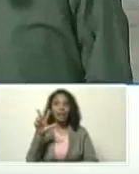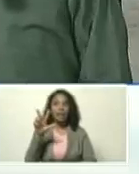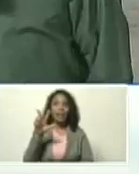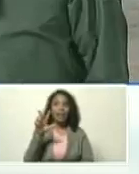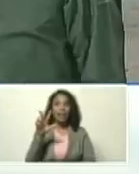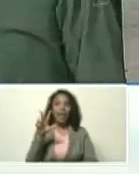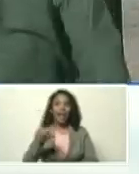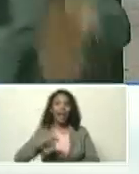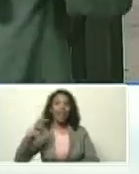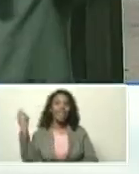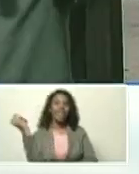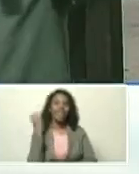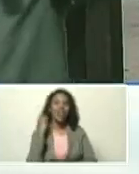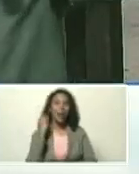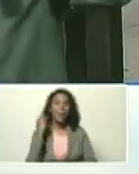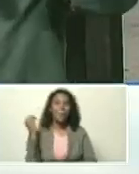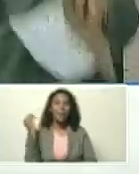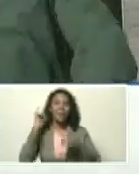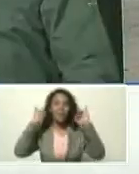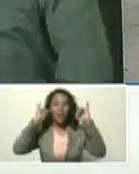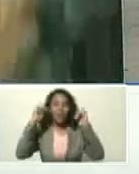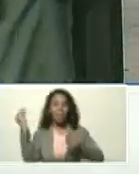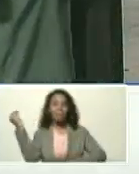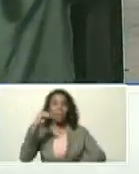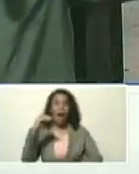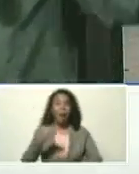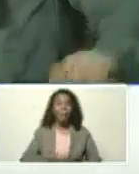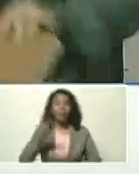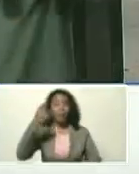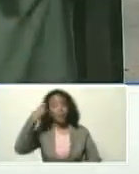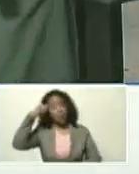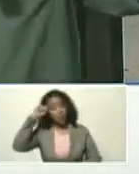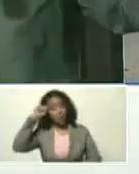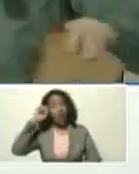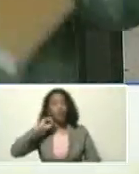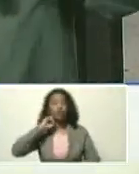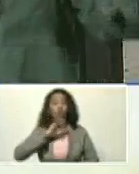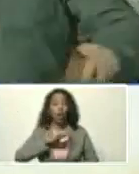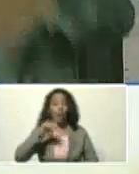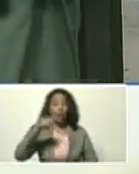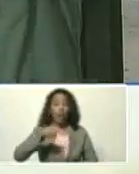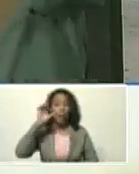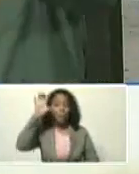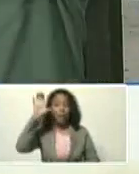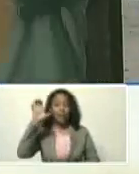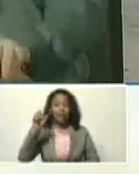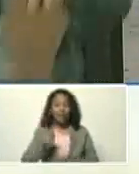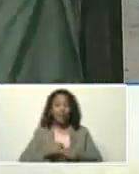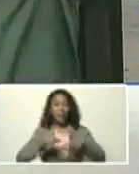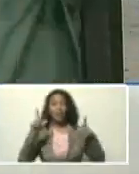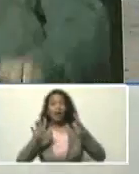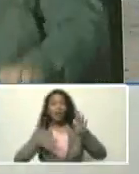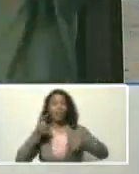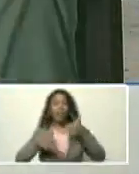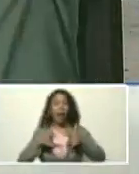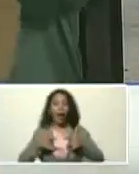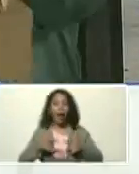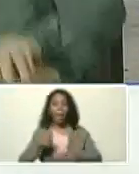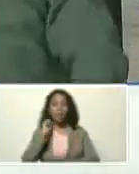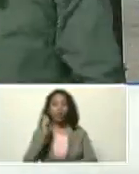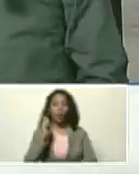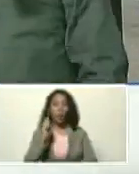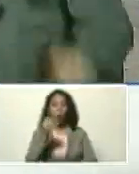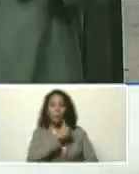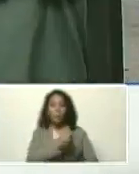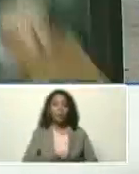en el Dracufé, más importante, que se recuerde, en la historia, de este país, tremendo evento, patrocinado, por